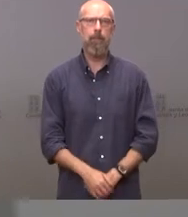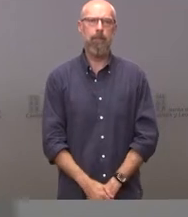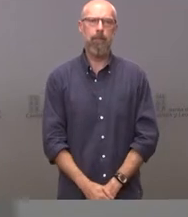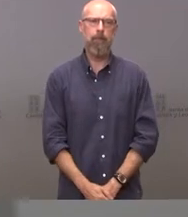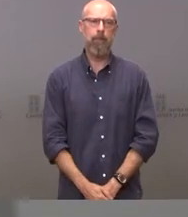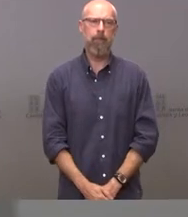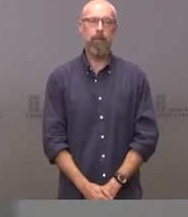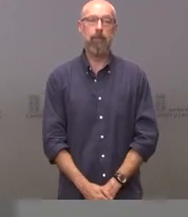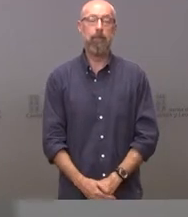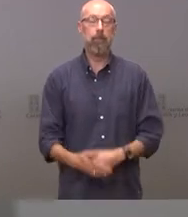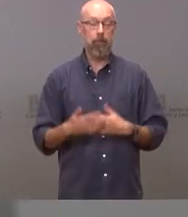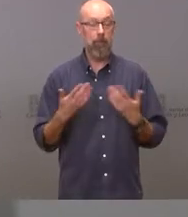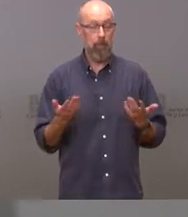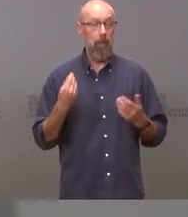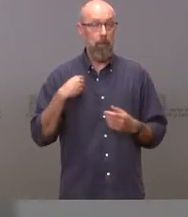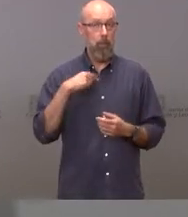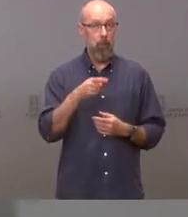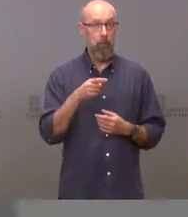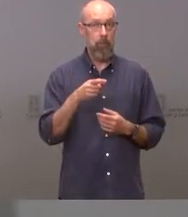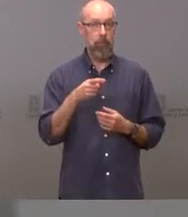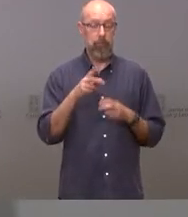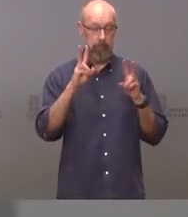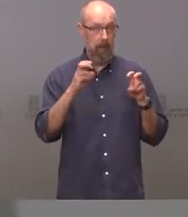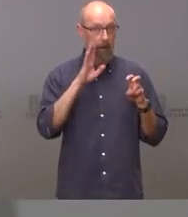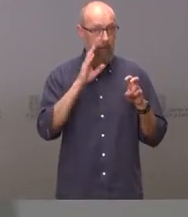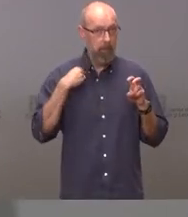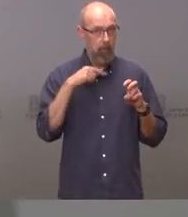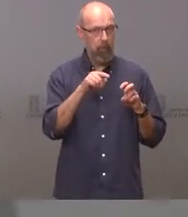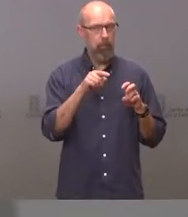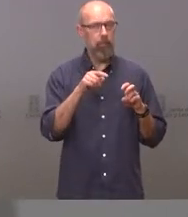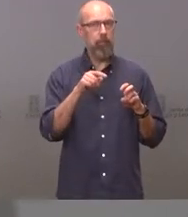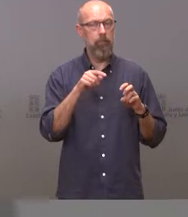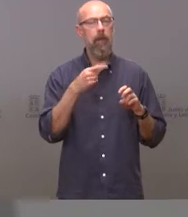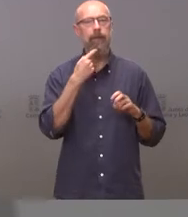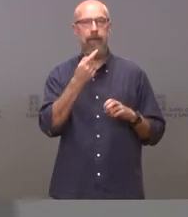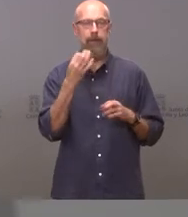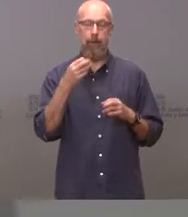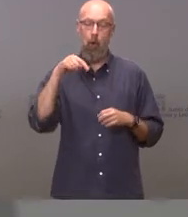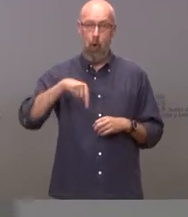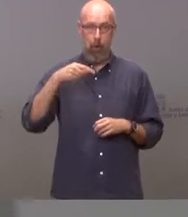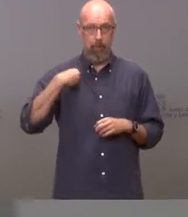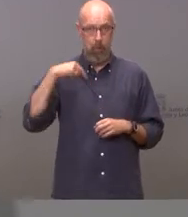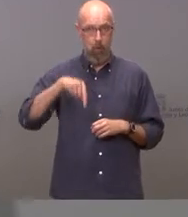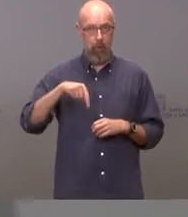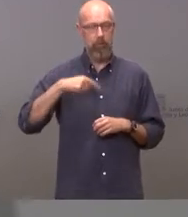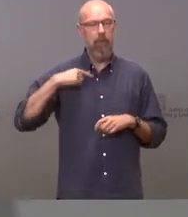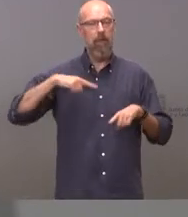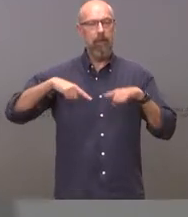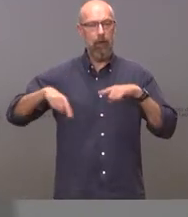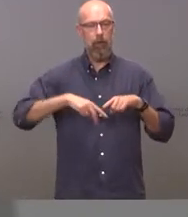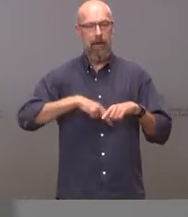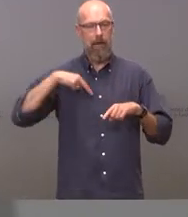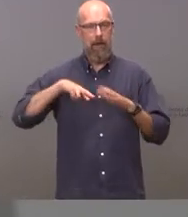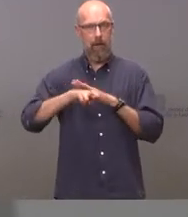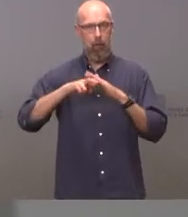Y en ese marco, he de decirles que hoy mismo la directora general de Recursos